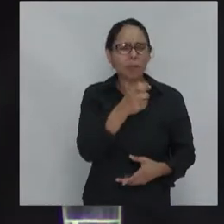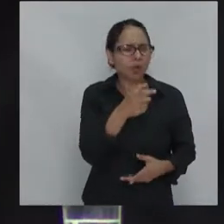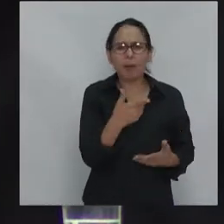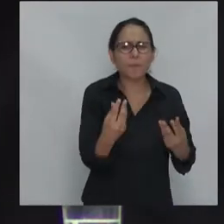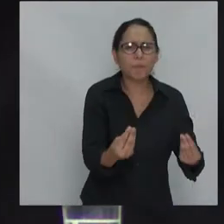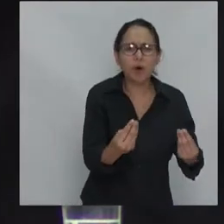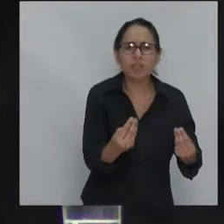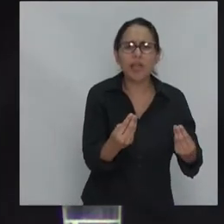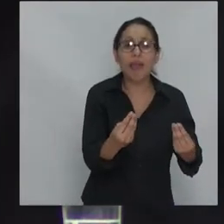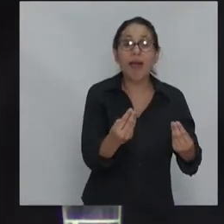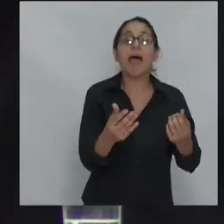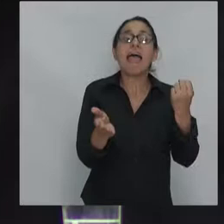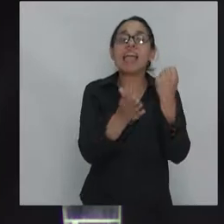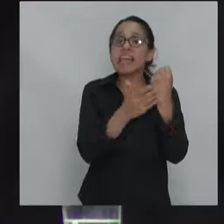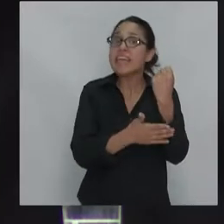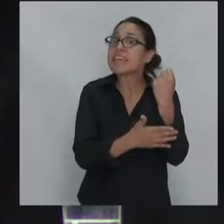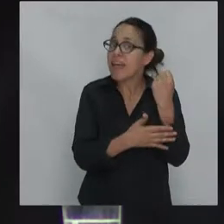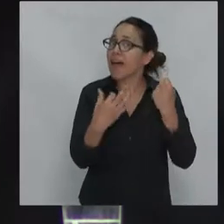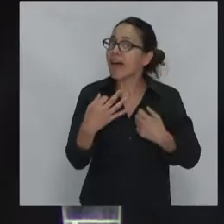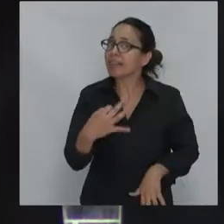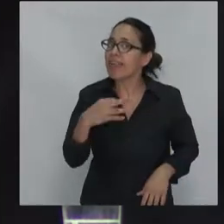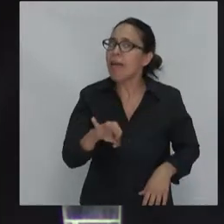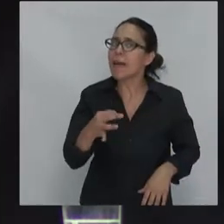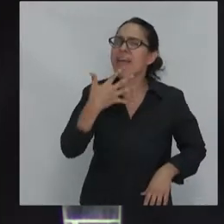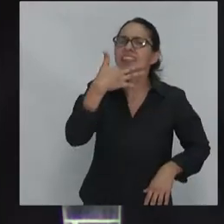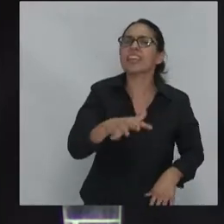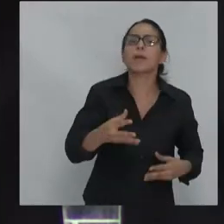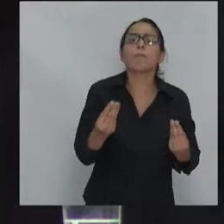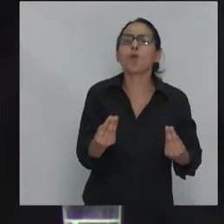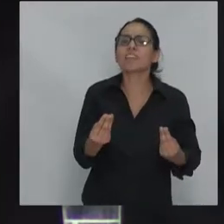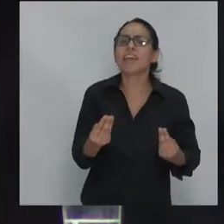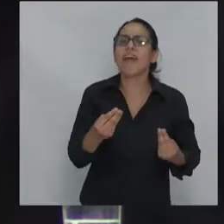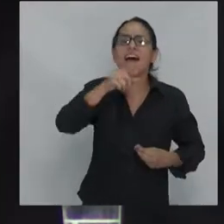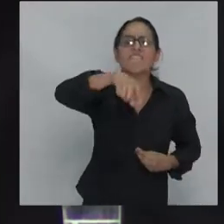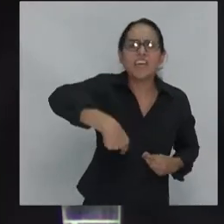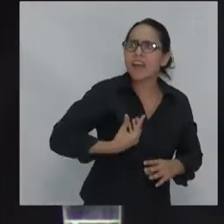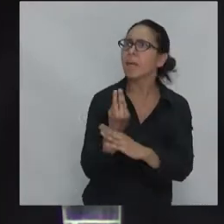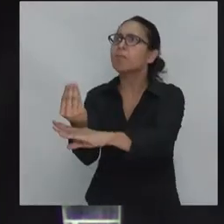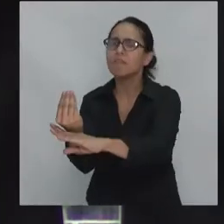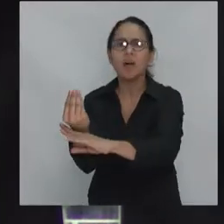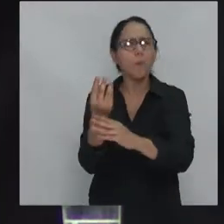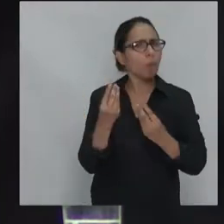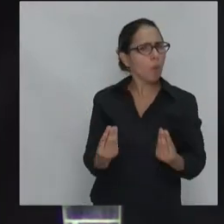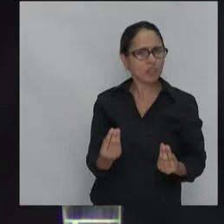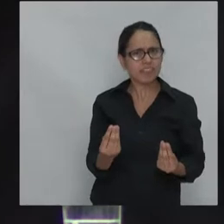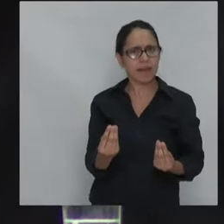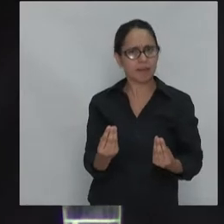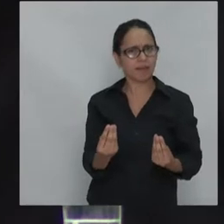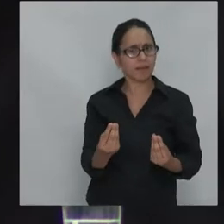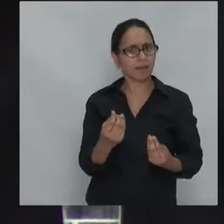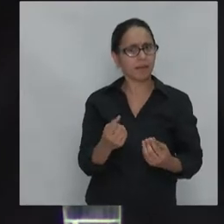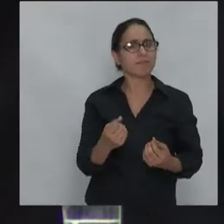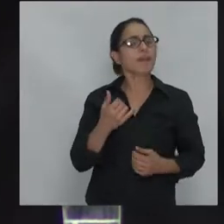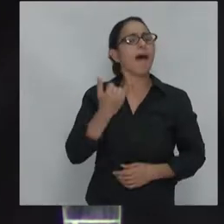que puede hacer para la izquierda, hay que entender exactamente las razones, lo que está en juego allá. Y por eso es que hay